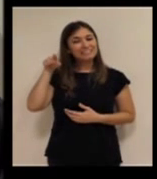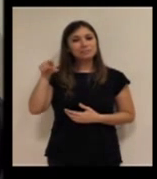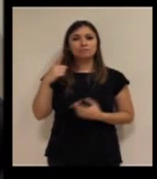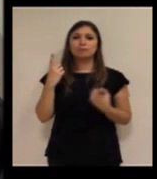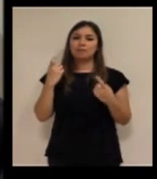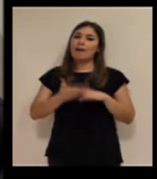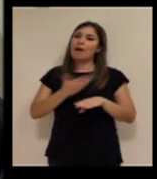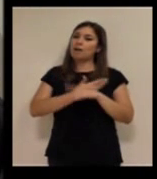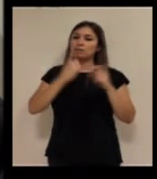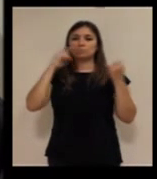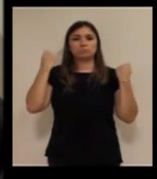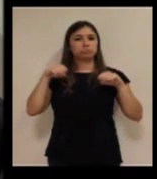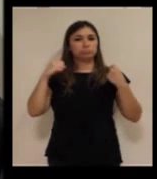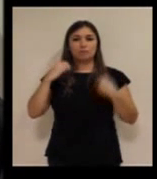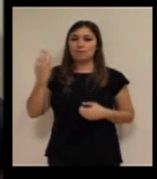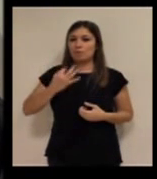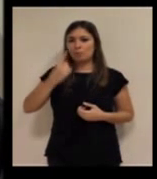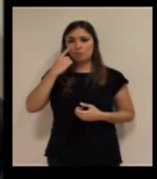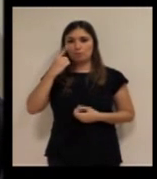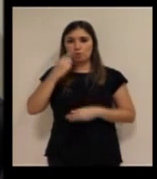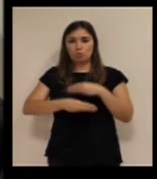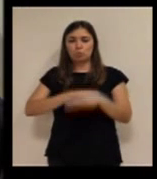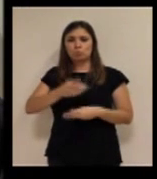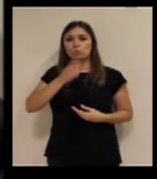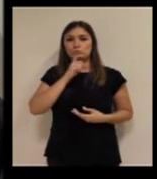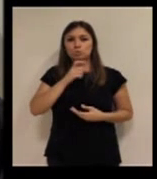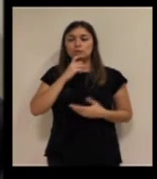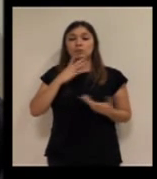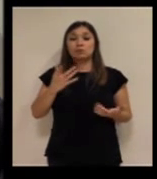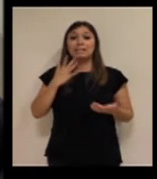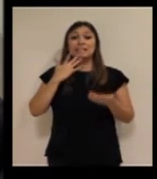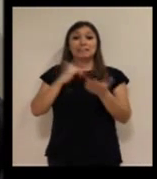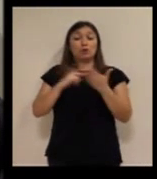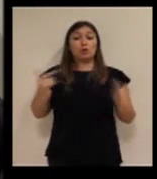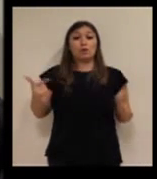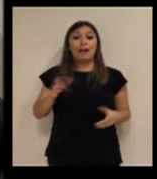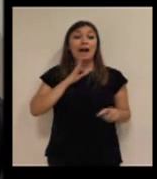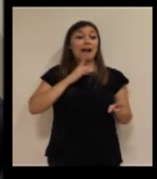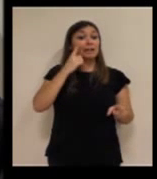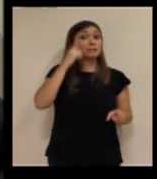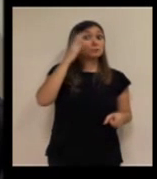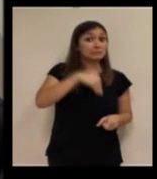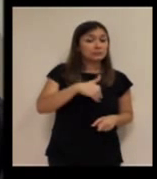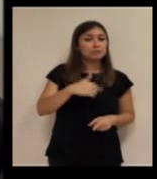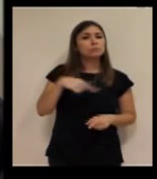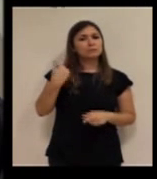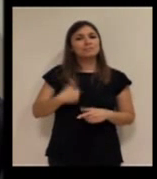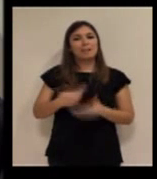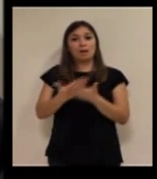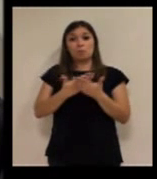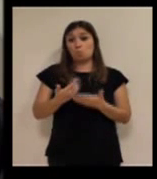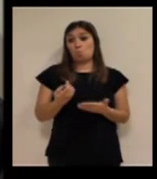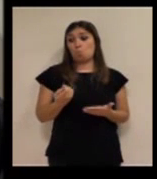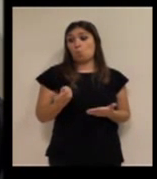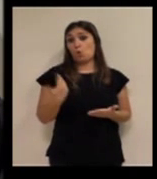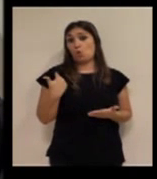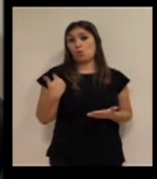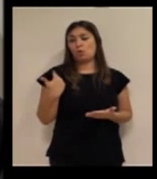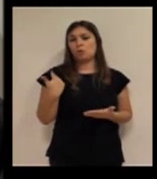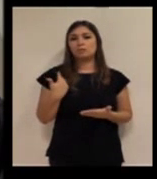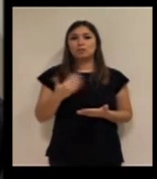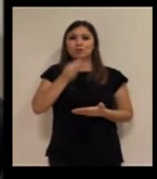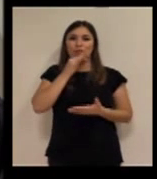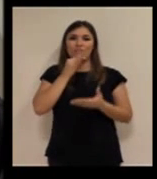de una cierta intervención. La tecnología que es invisible para ellos, nosotros hemos hecho un estudio recientemente, que aún no está